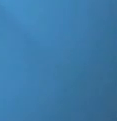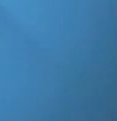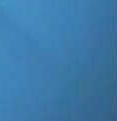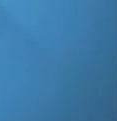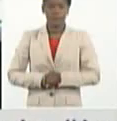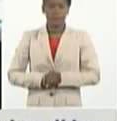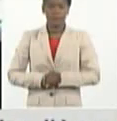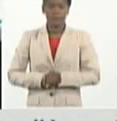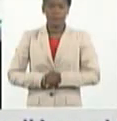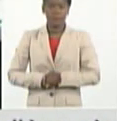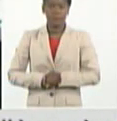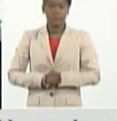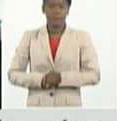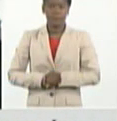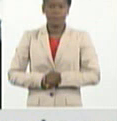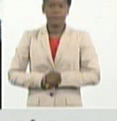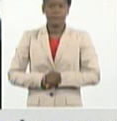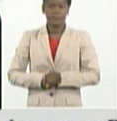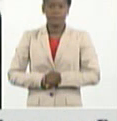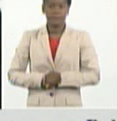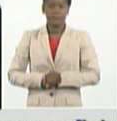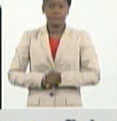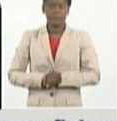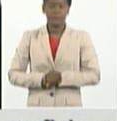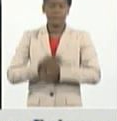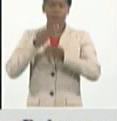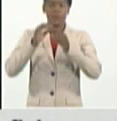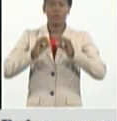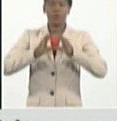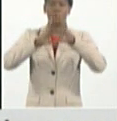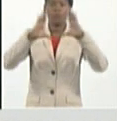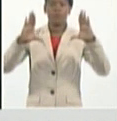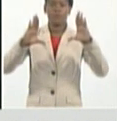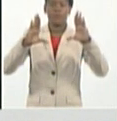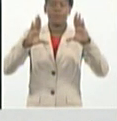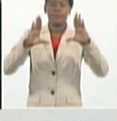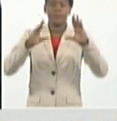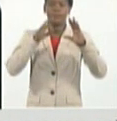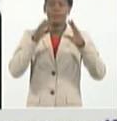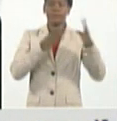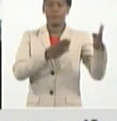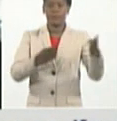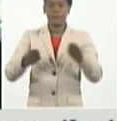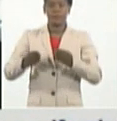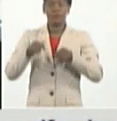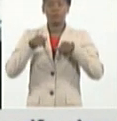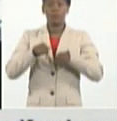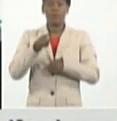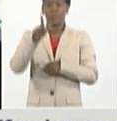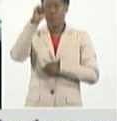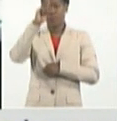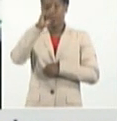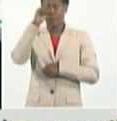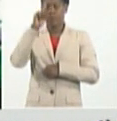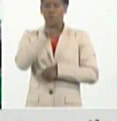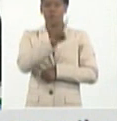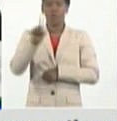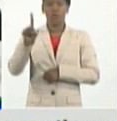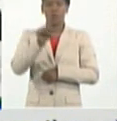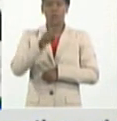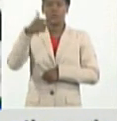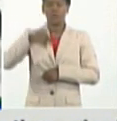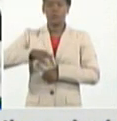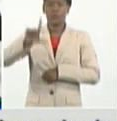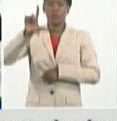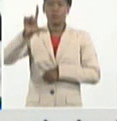Población. Buenos días amigos televidentes, domingo 11 de julio y ya está lista la